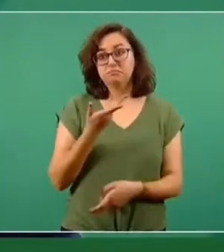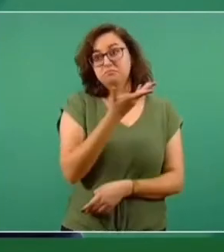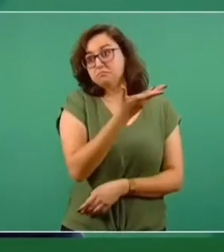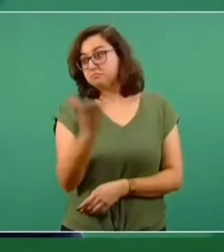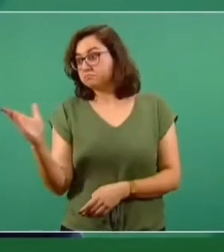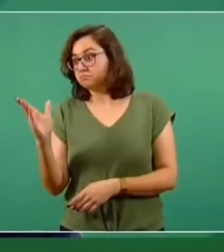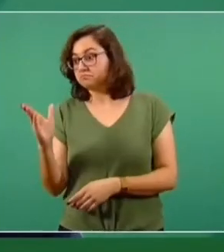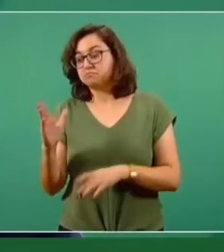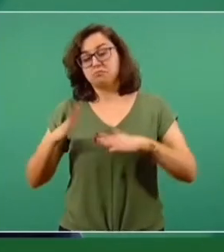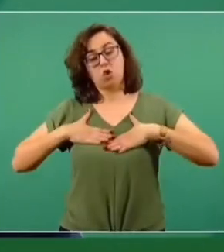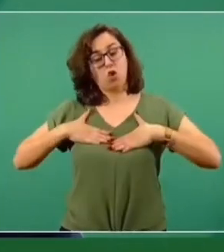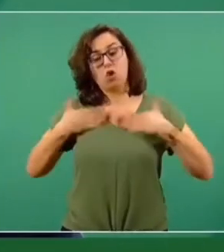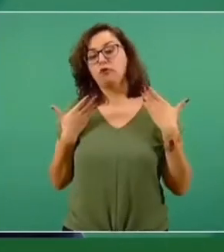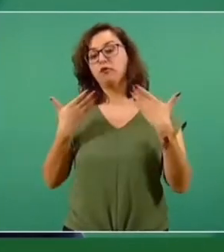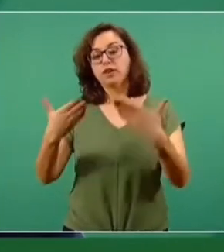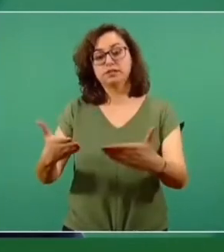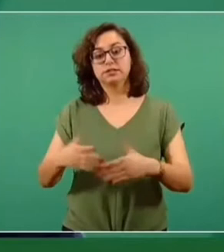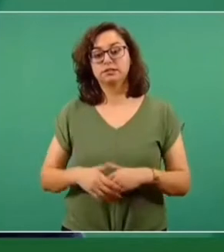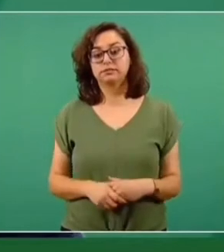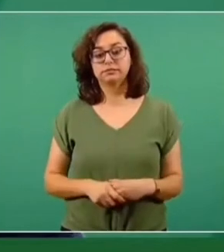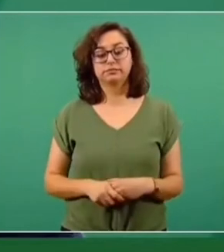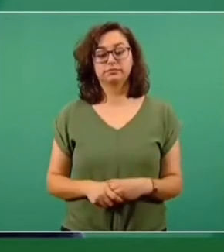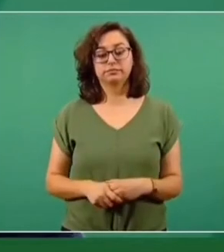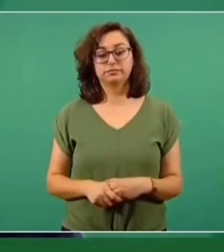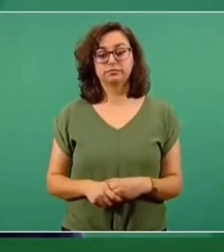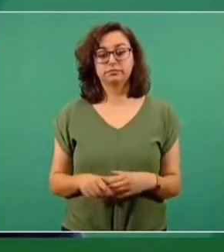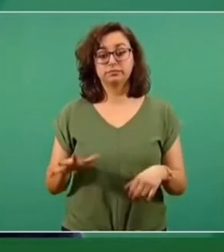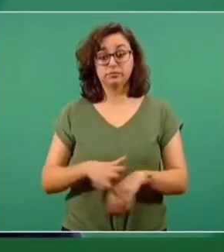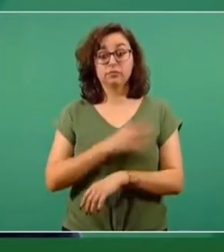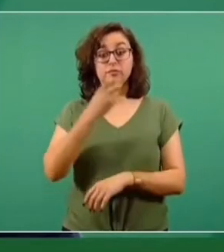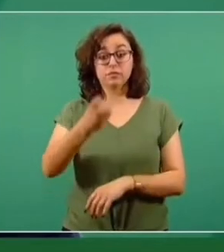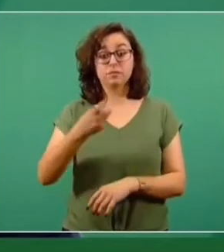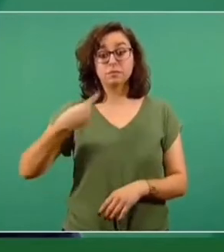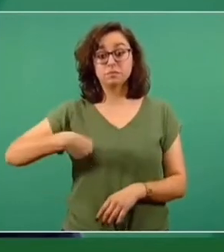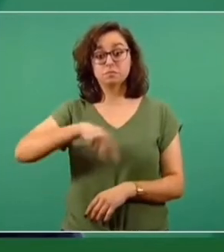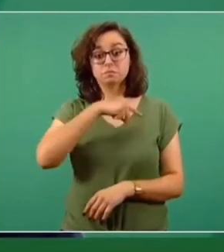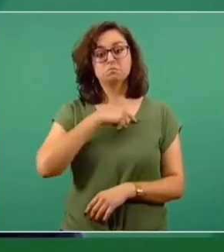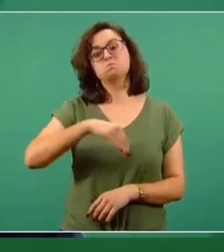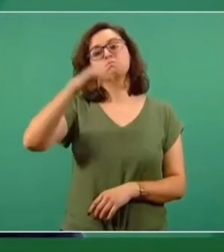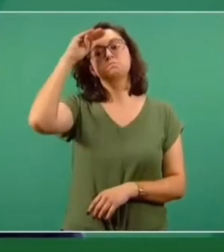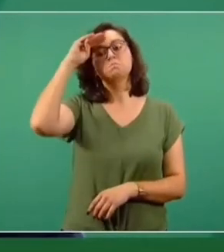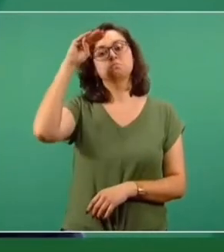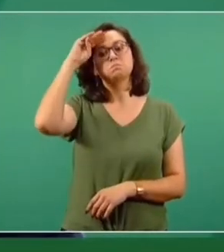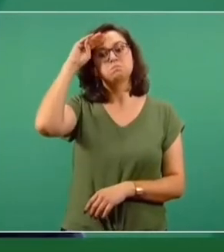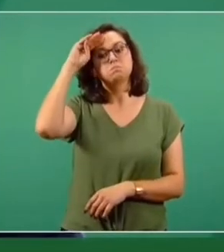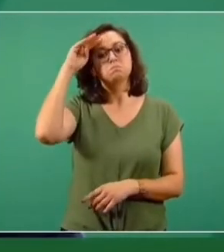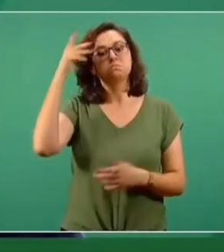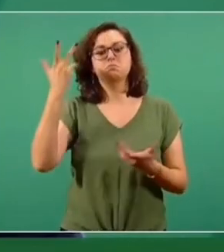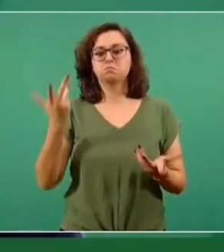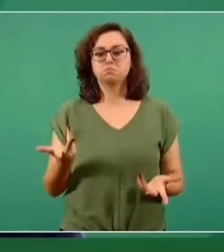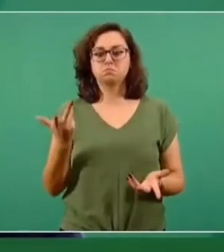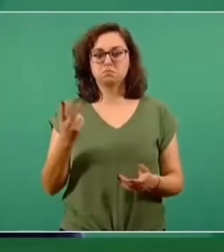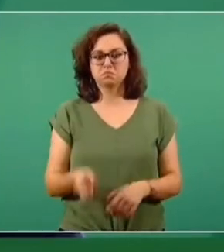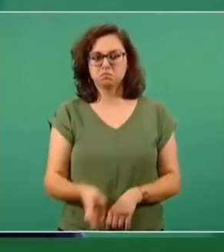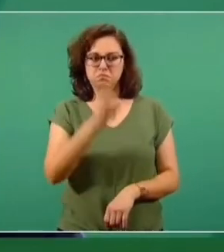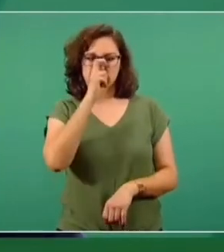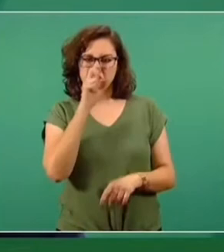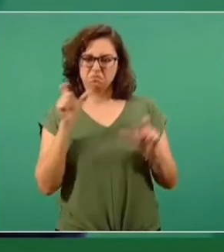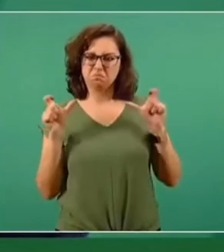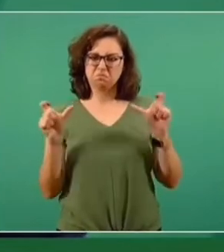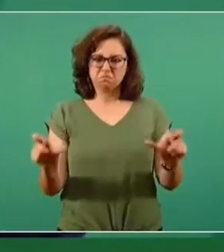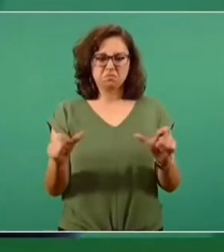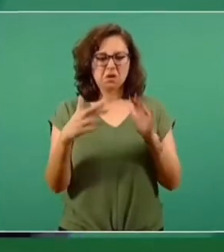personas que conforman el pueblo de México. Entonces, por esa razón consideramos que sería innecesario tener un